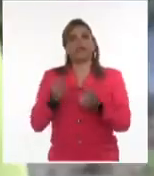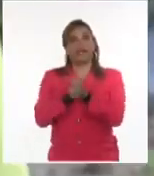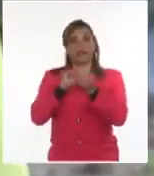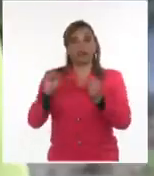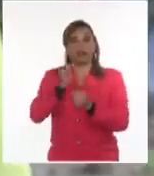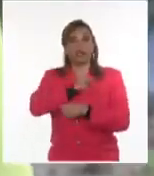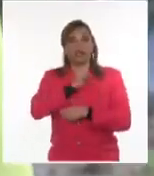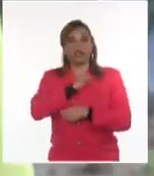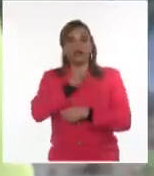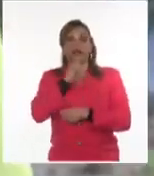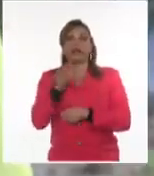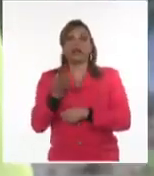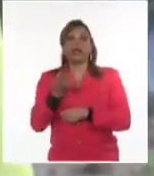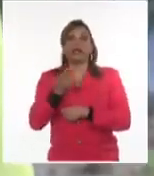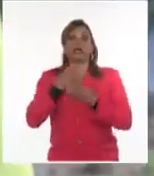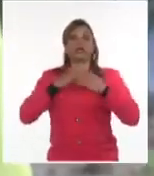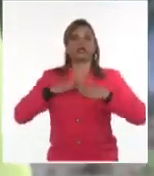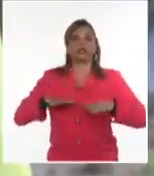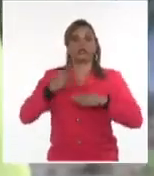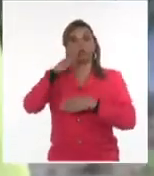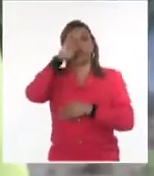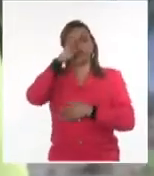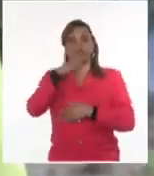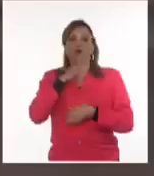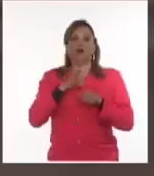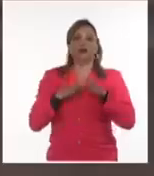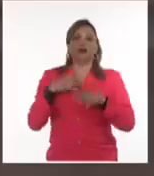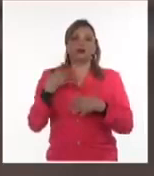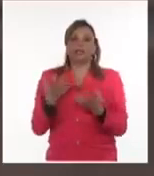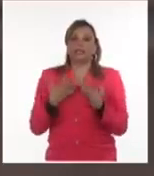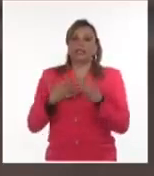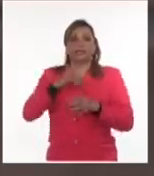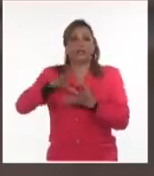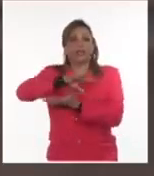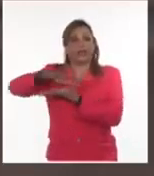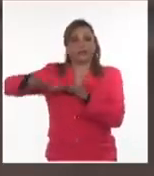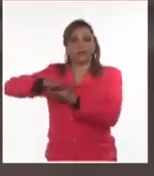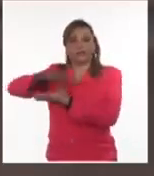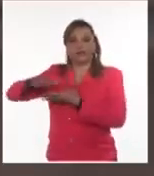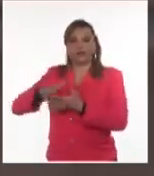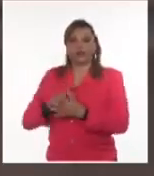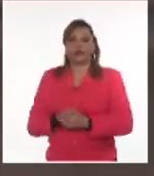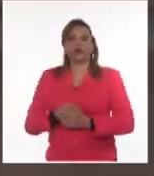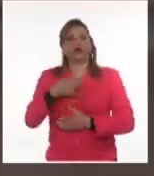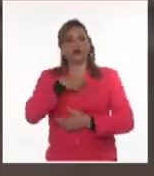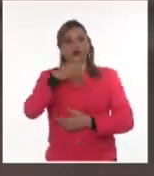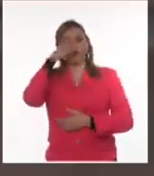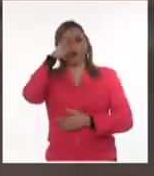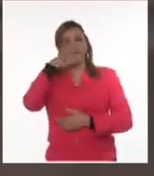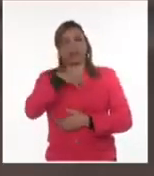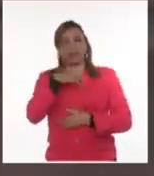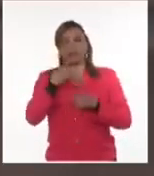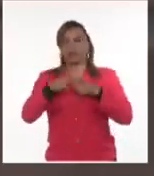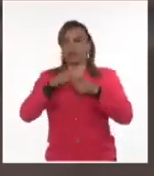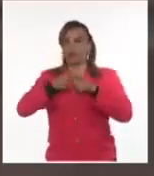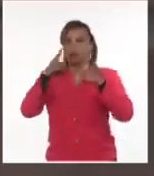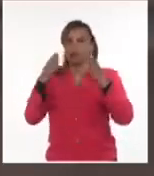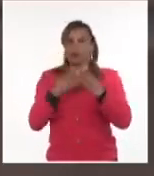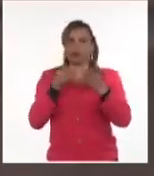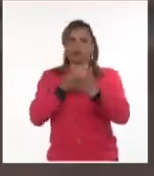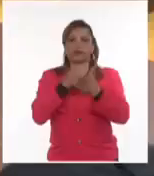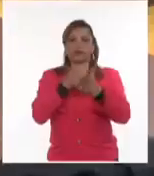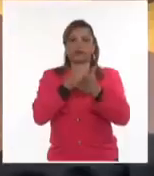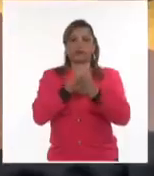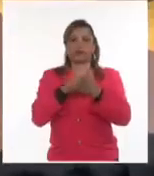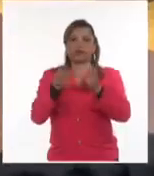quieren es desestabilizar la tranquilidad ciudadana y el orden del pueblo. Cuba cuenta con todos los instrumentos jurídicos necesarios para enfrentar